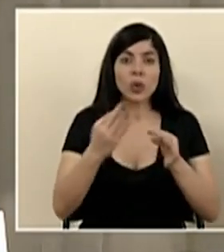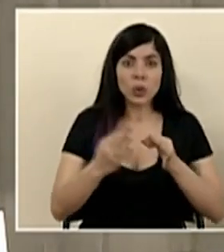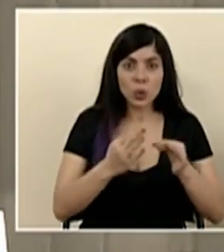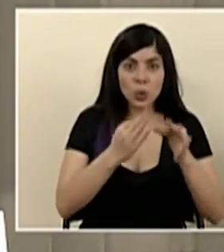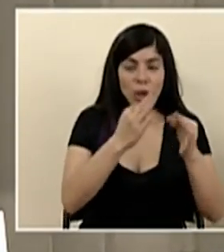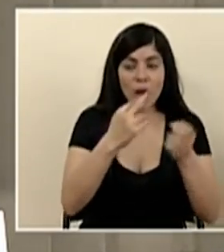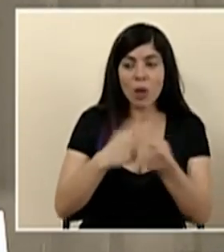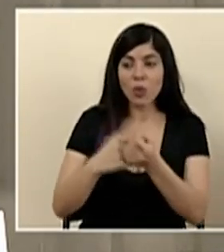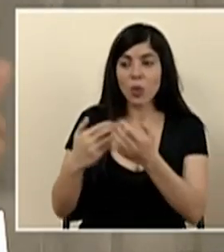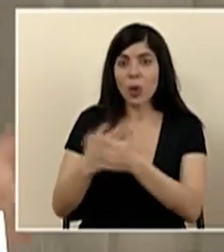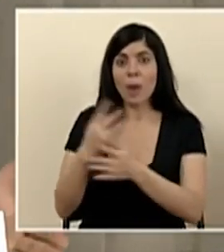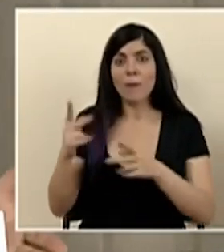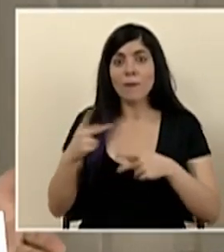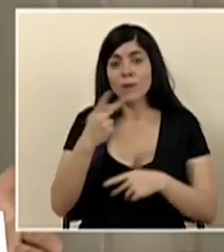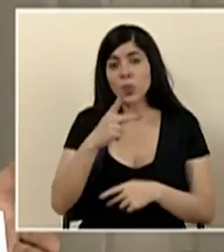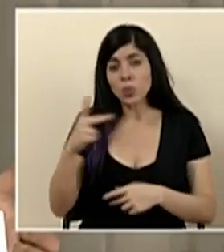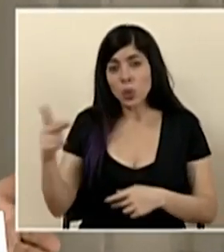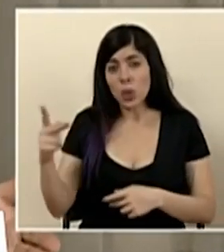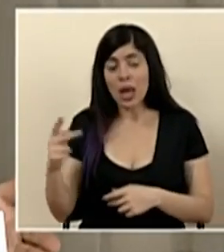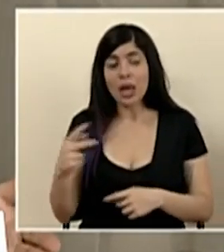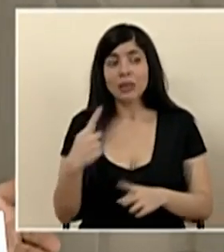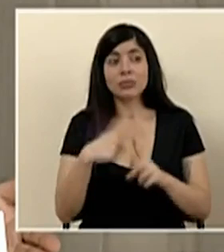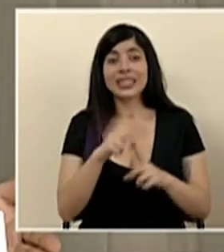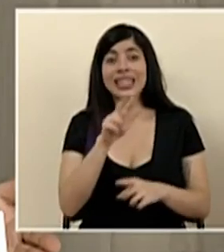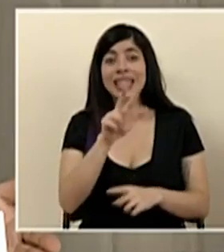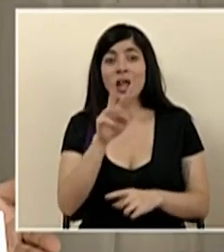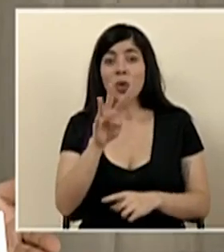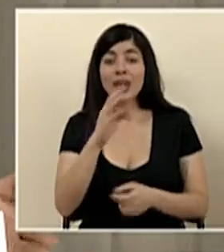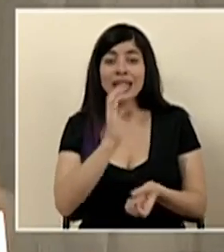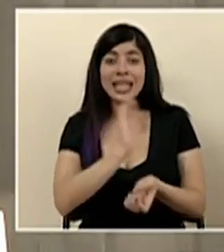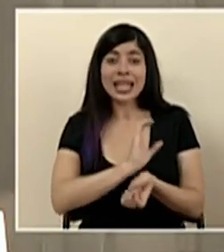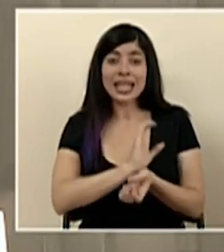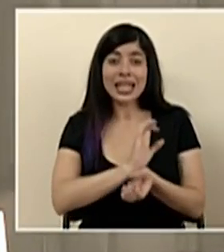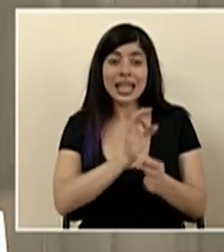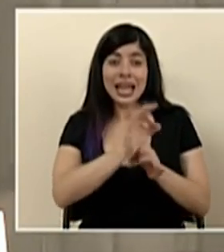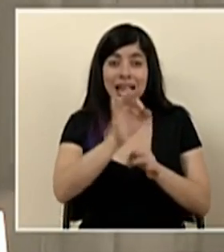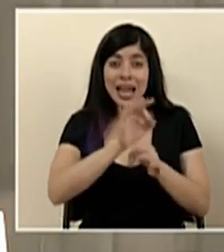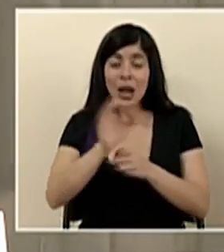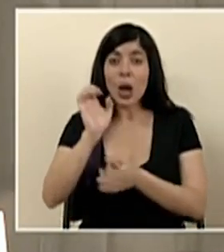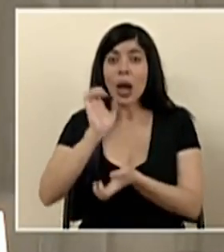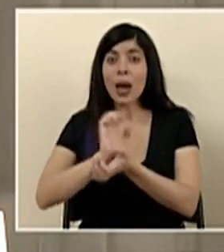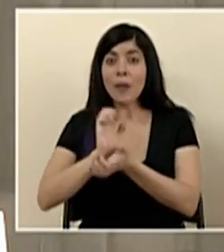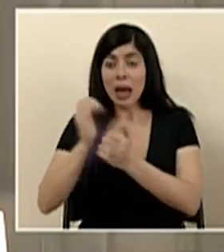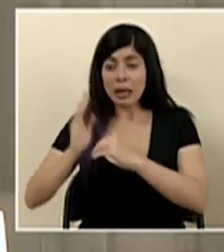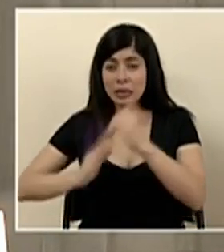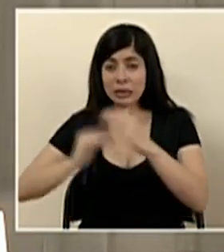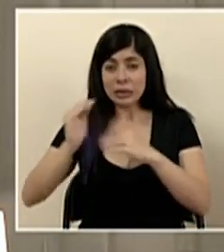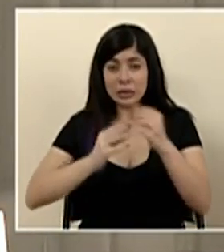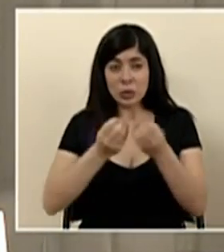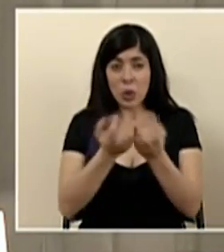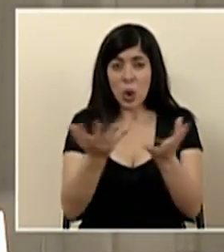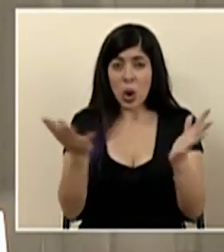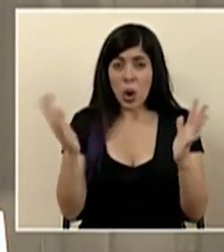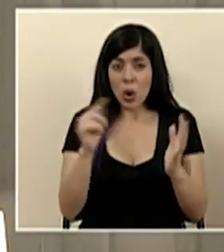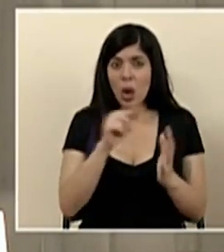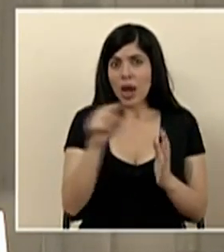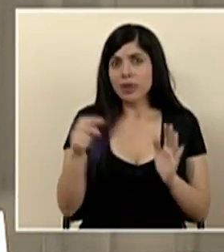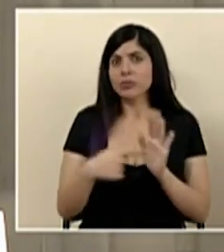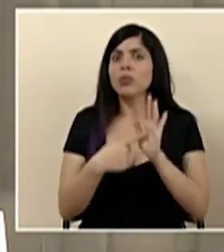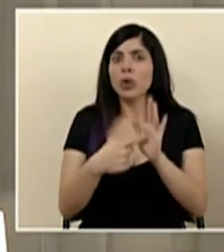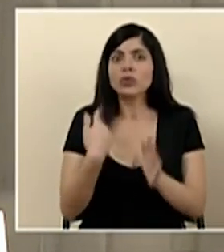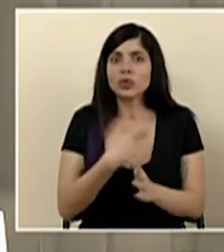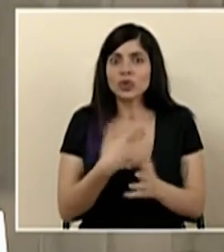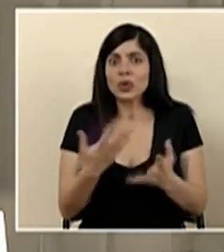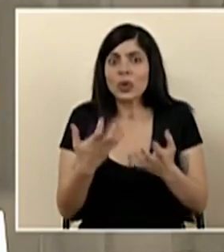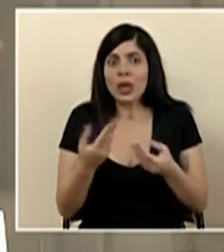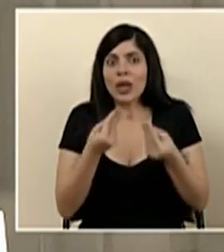de puntarenas todas las 34 clínicas regionales o los evades que se construyen a ver esa es la muestra que